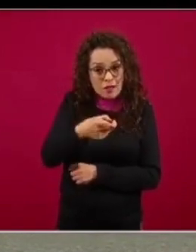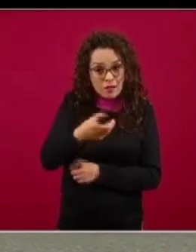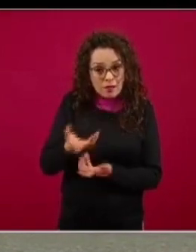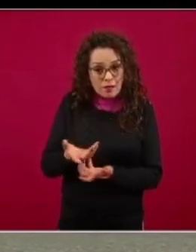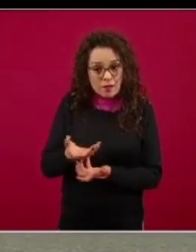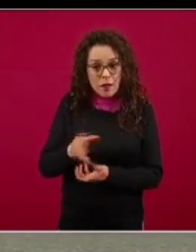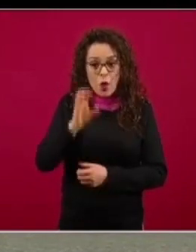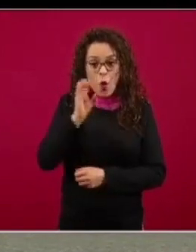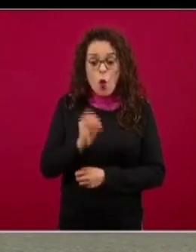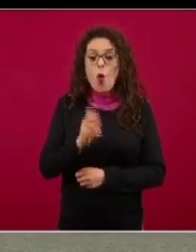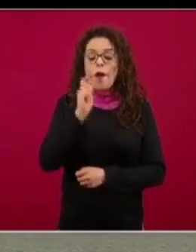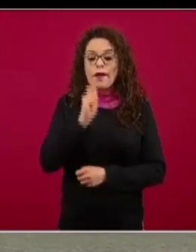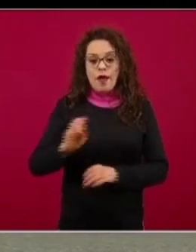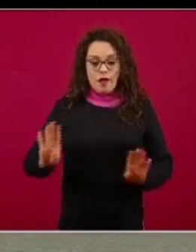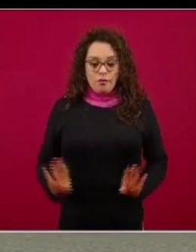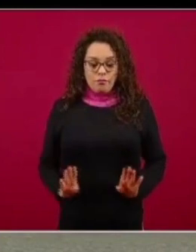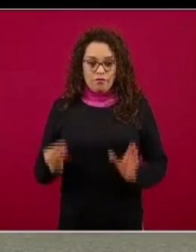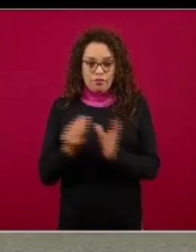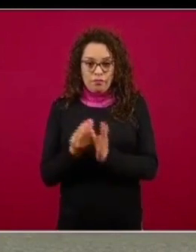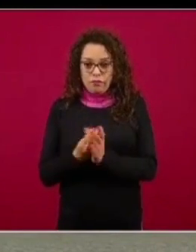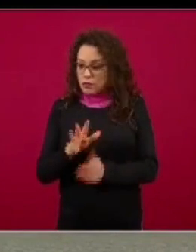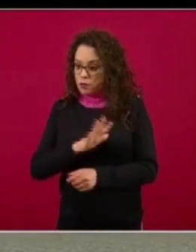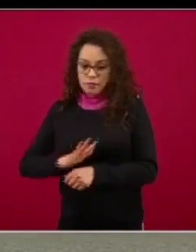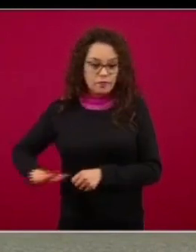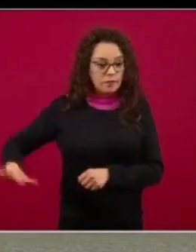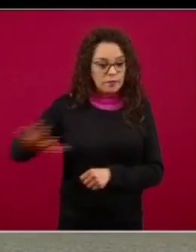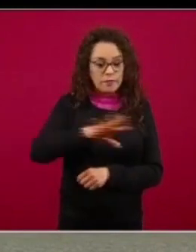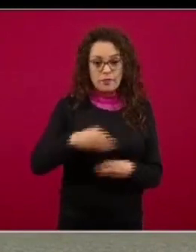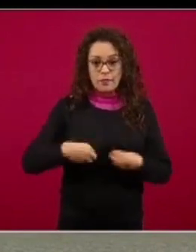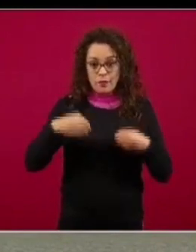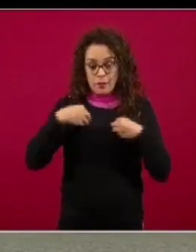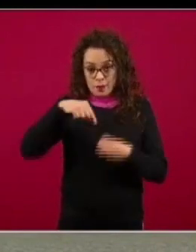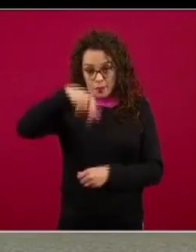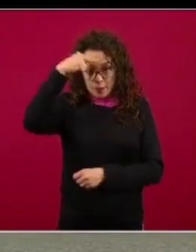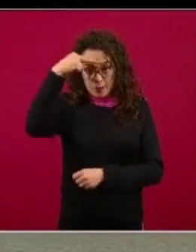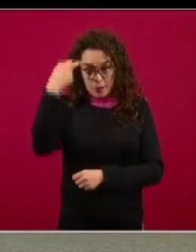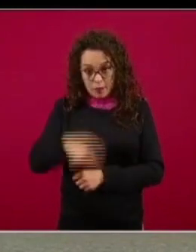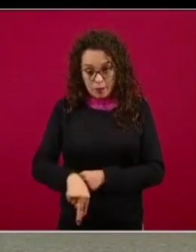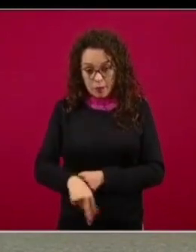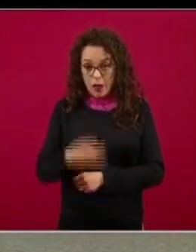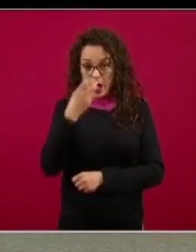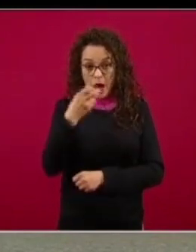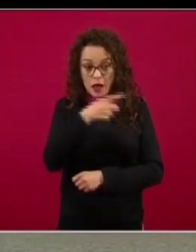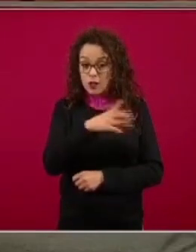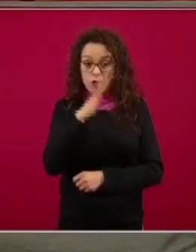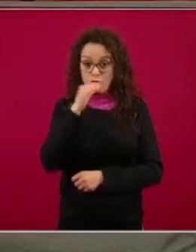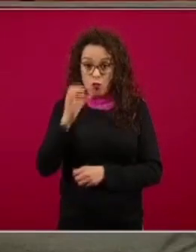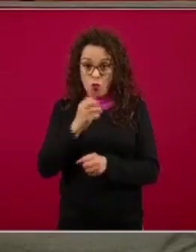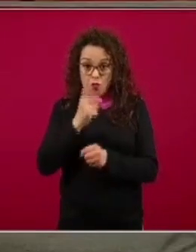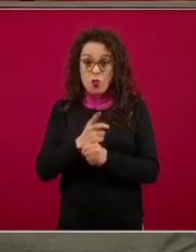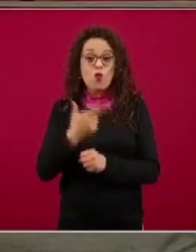caso nuestras características poblacionales nos hace descartar una posibilidad de ese tipo gracias